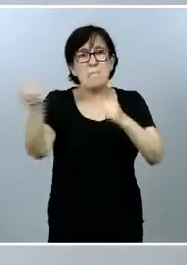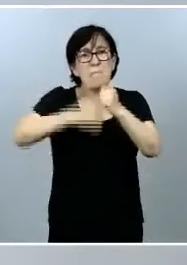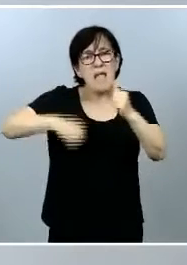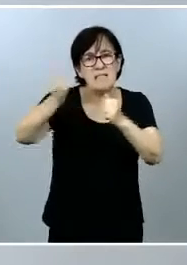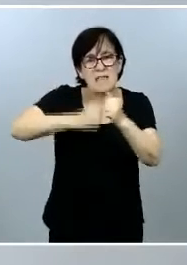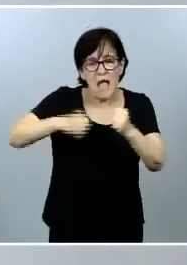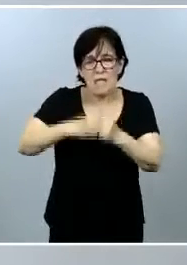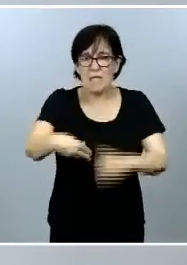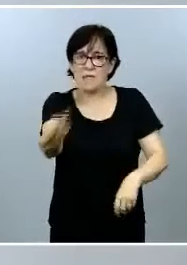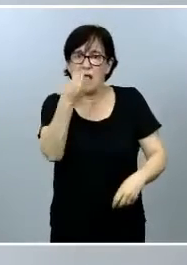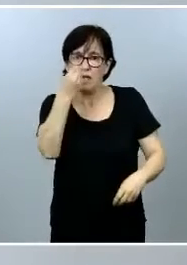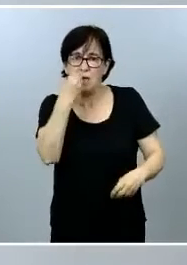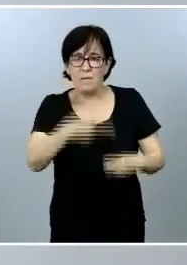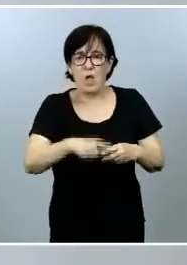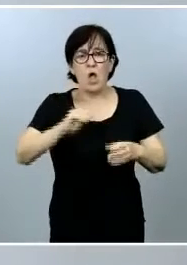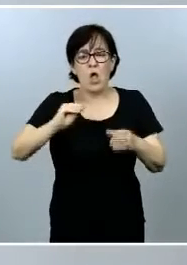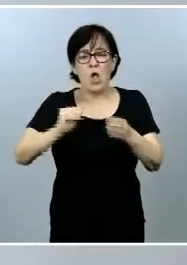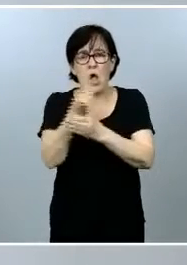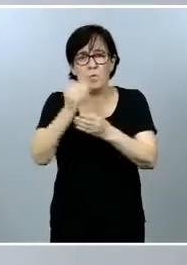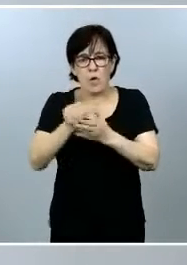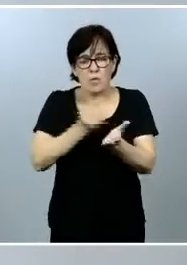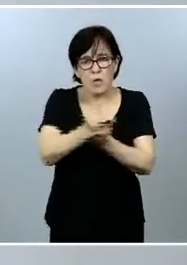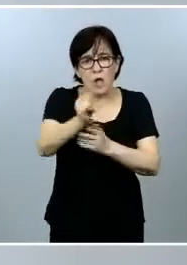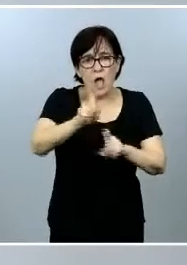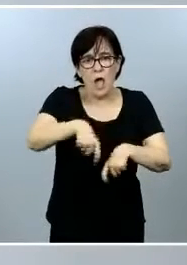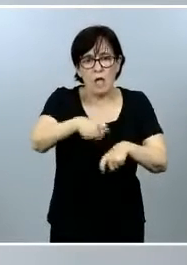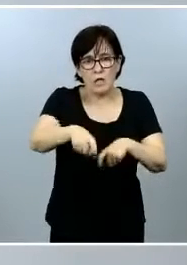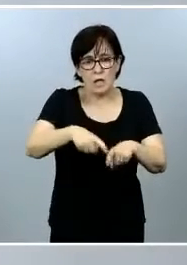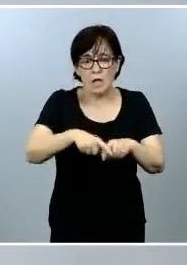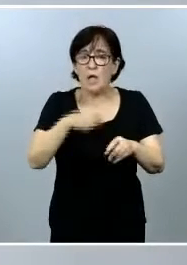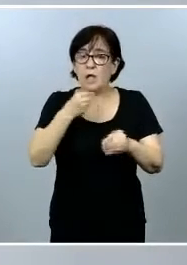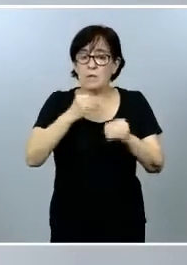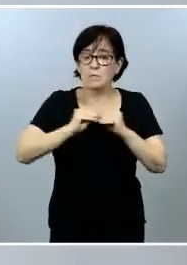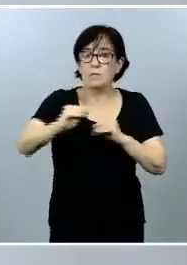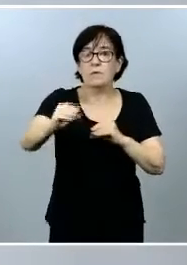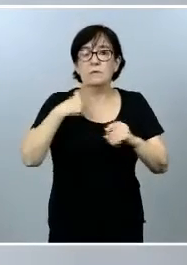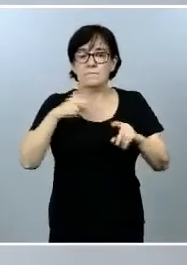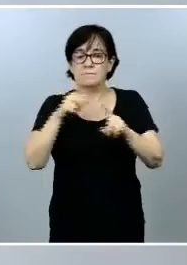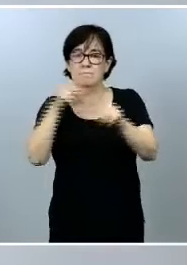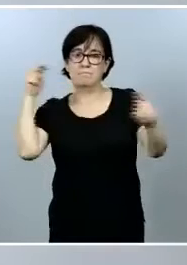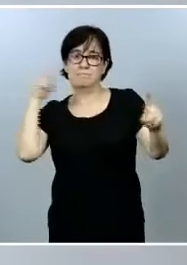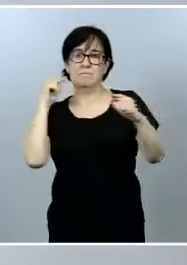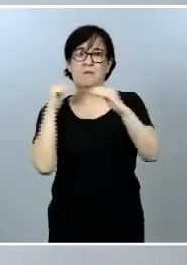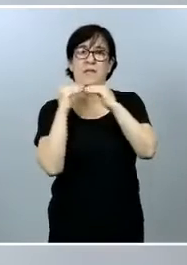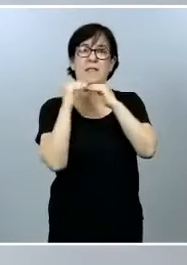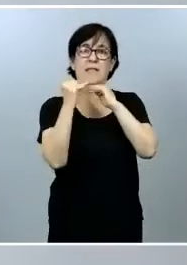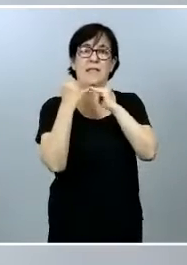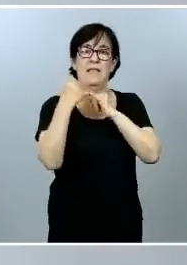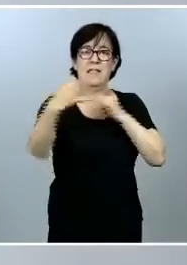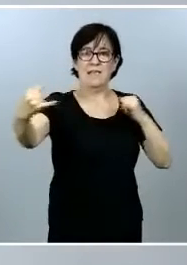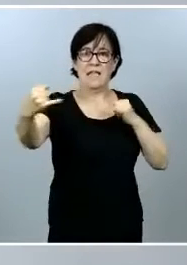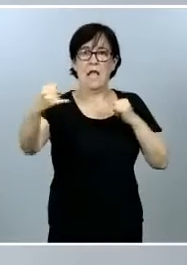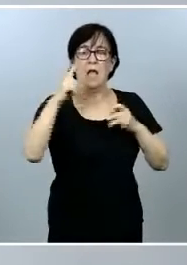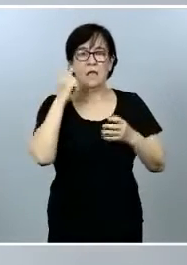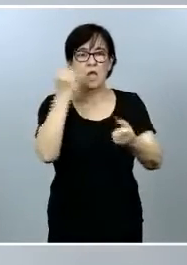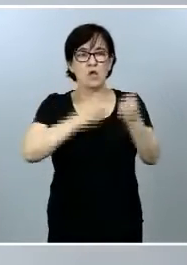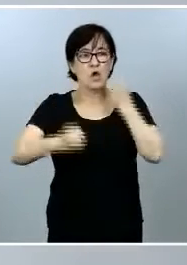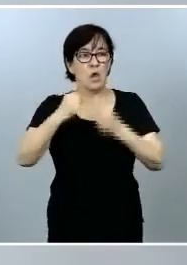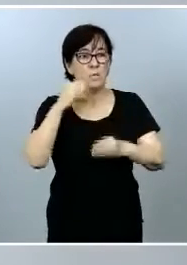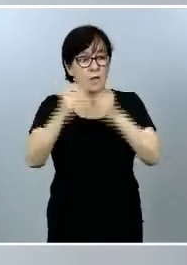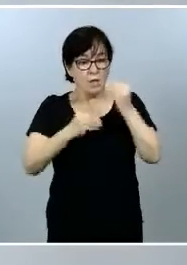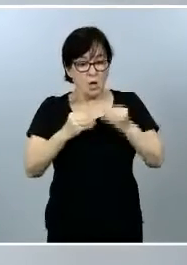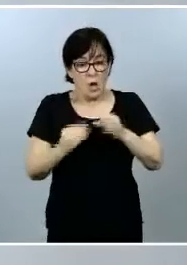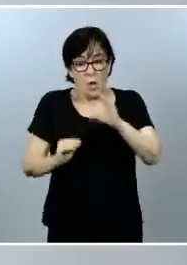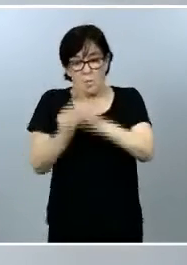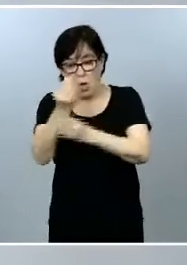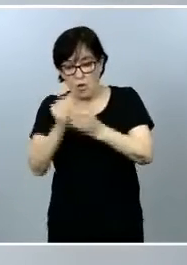alimentos o productos agrícolas imputables a esa visión lineal de la economía en la que se utiliza, se produce, se